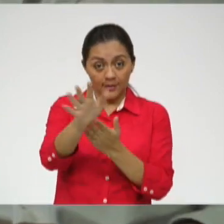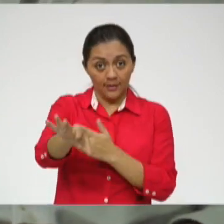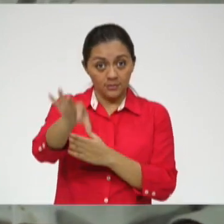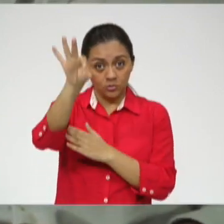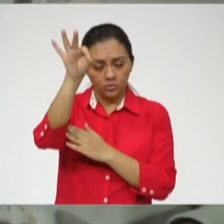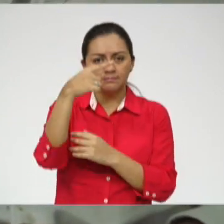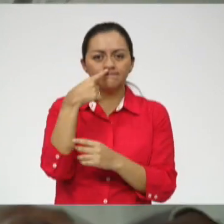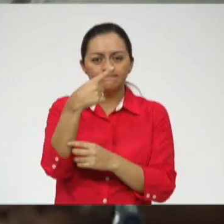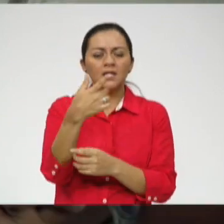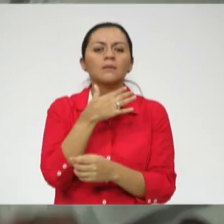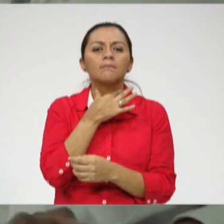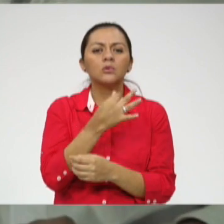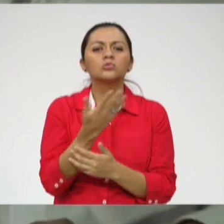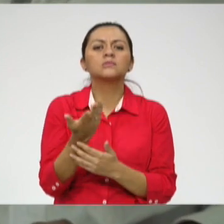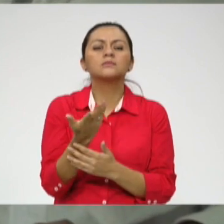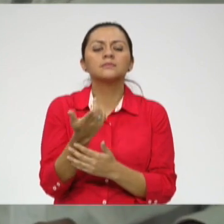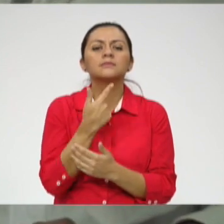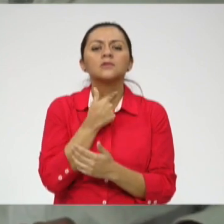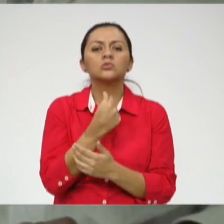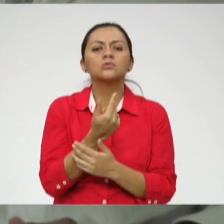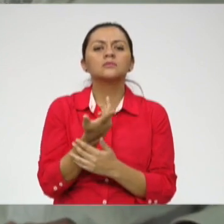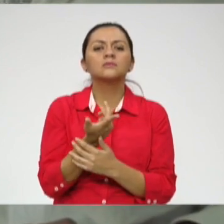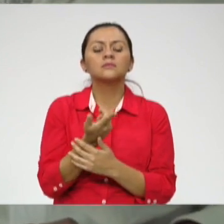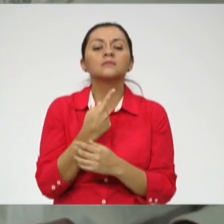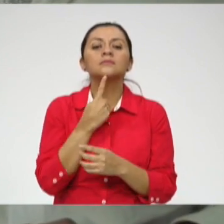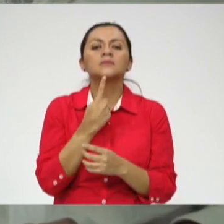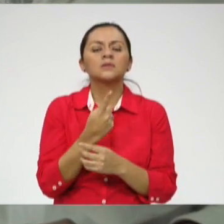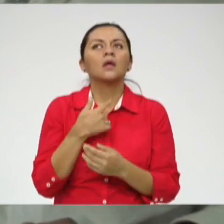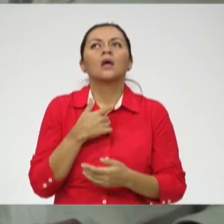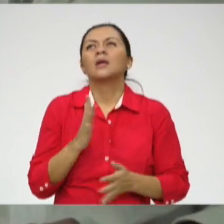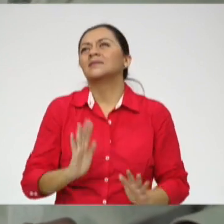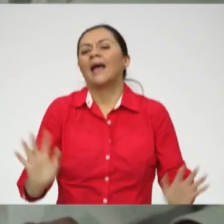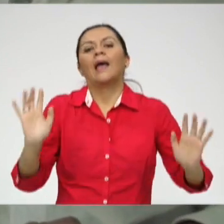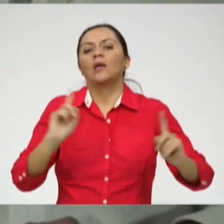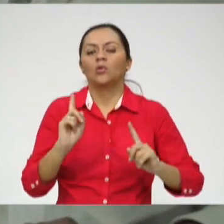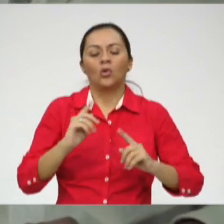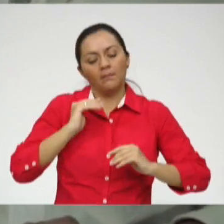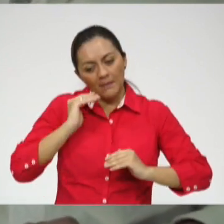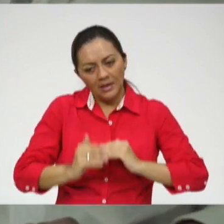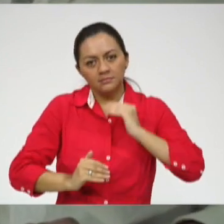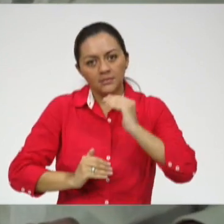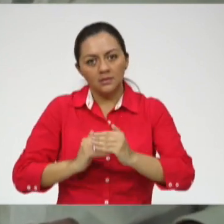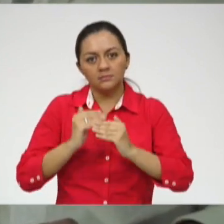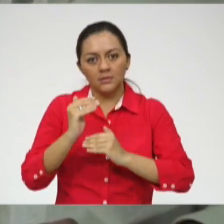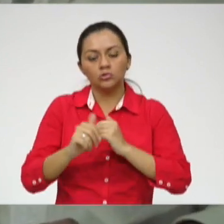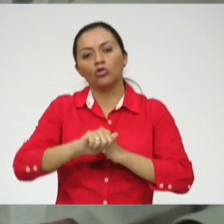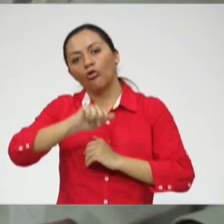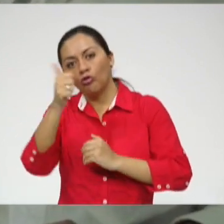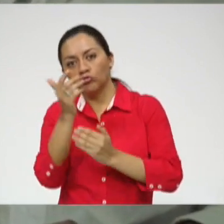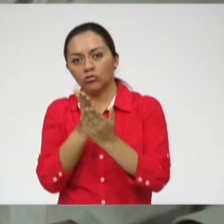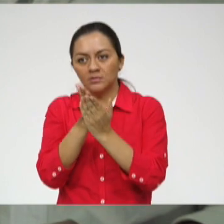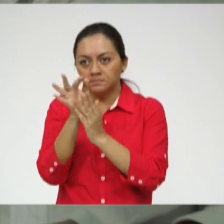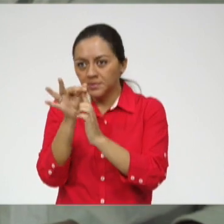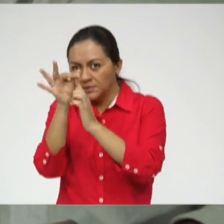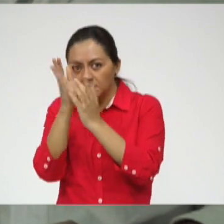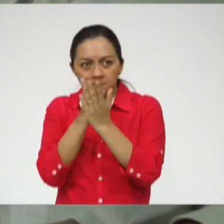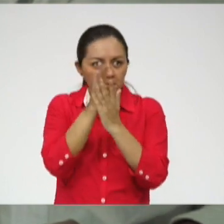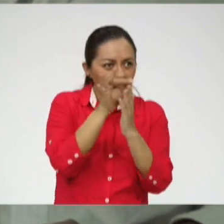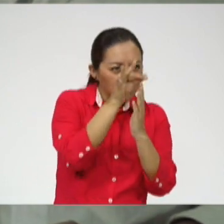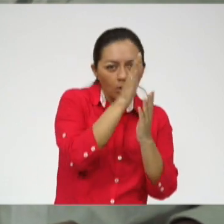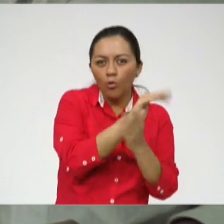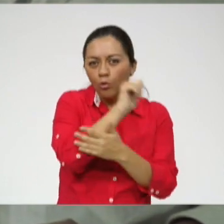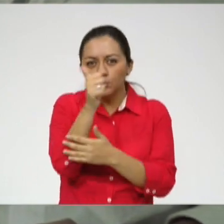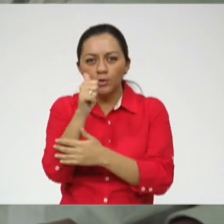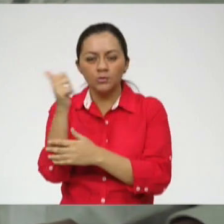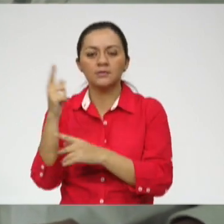fijar en lo que te gusta y en lo que te gusta no quedarte ahí, sino que avanzar y explorar nuevas áreas. Entonces, el escoger una